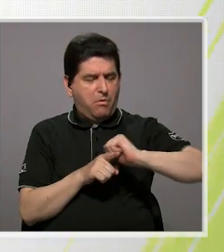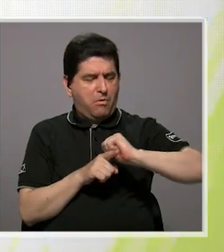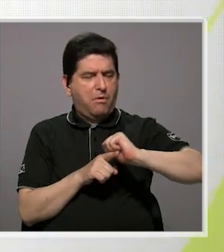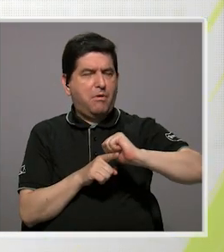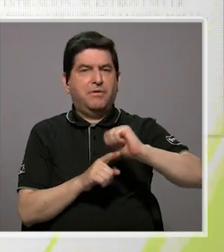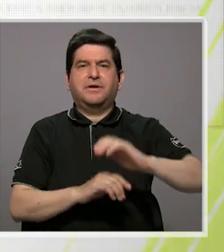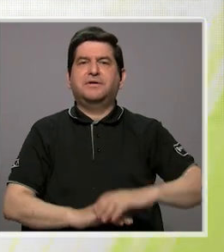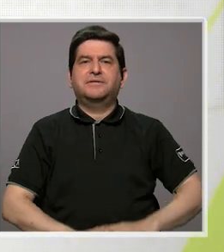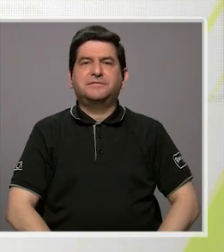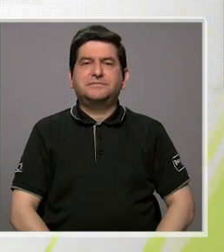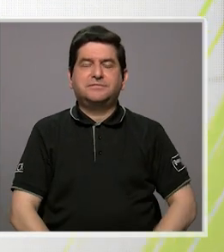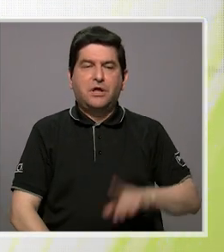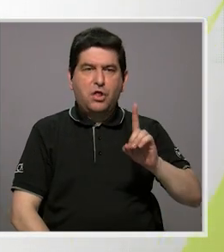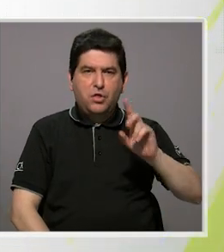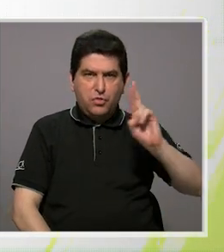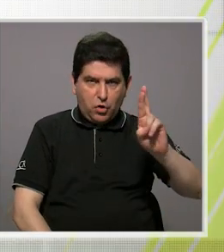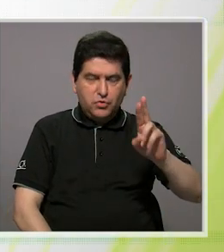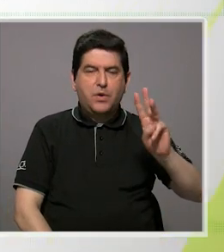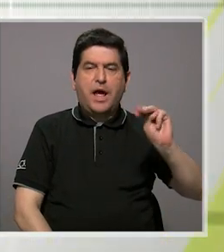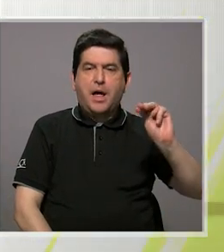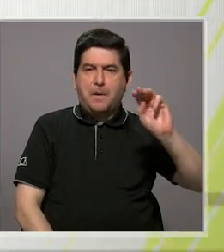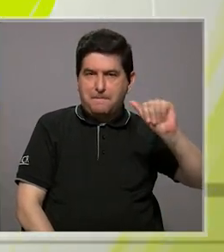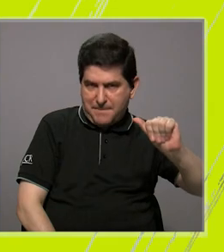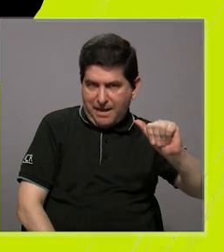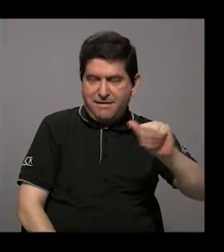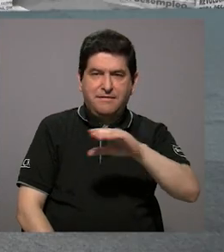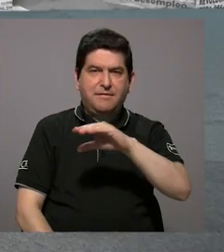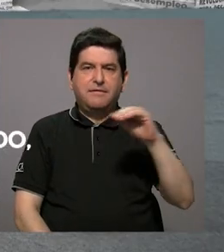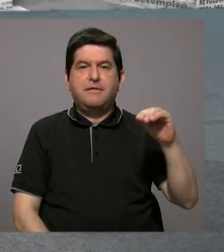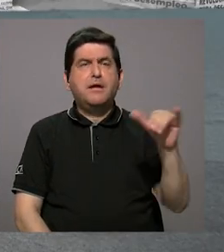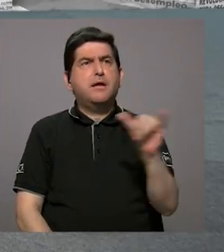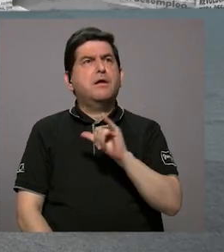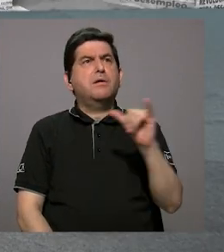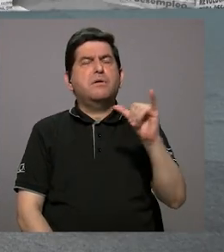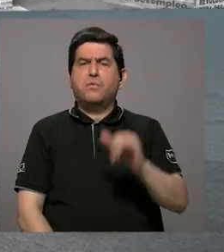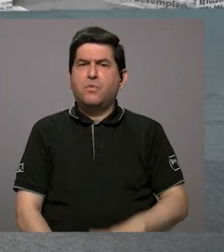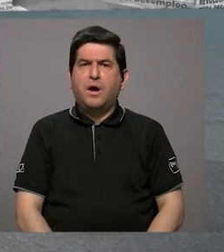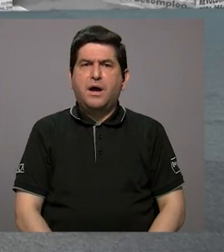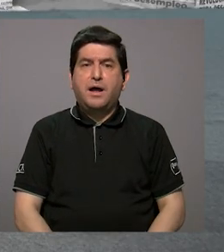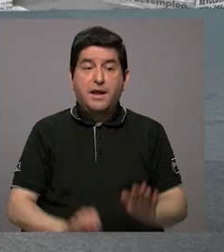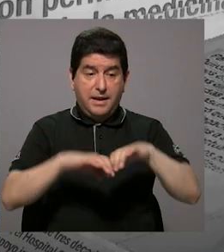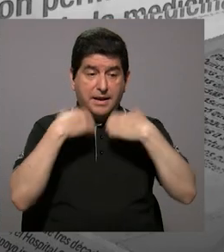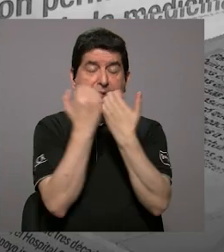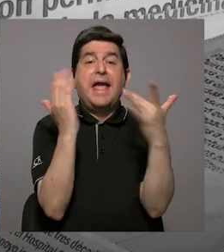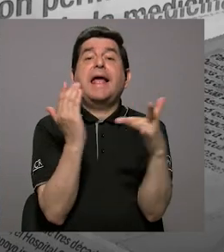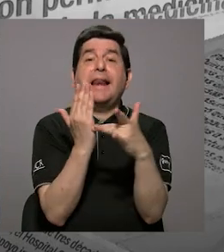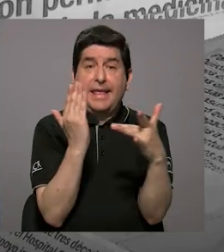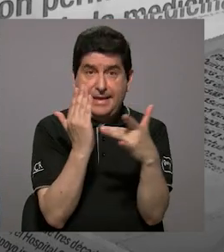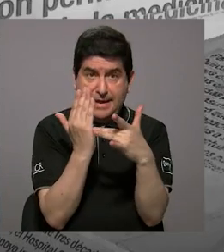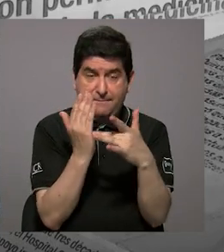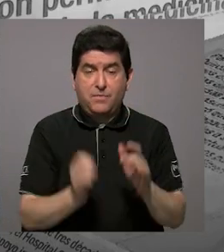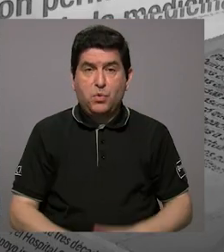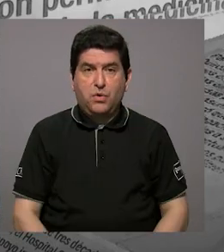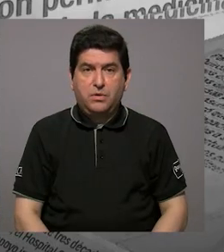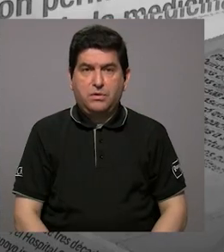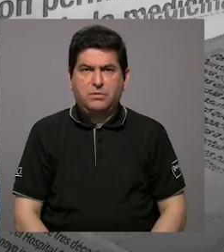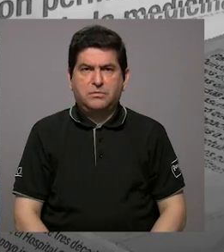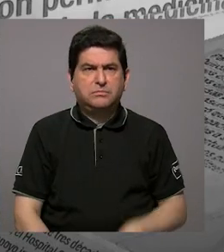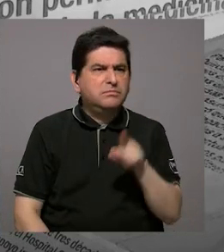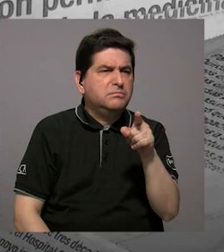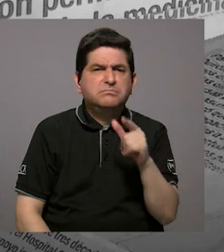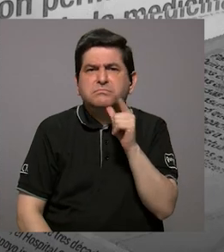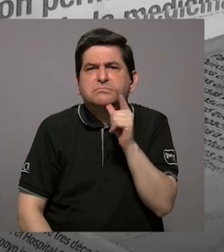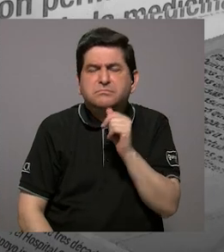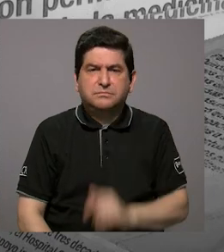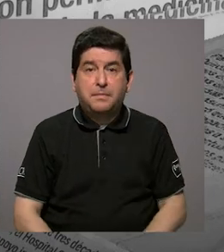capacitado, con doctorados, maestrías y también tenemos el equipo técnico, que es, digamos, los